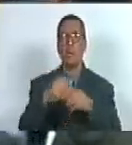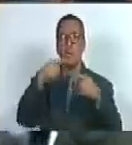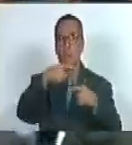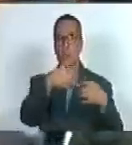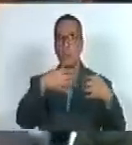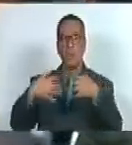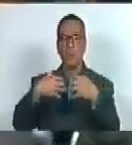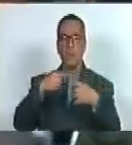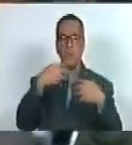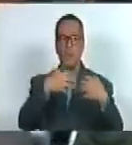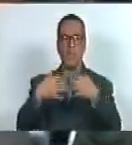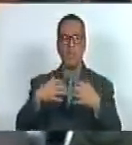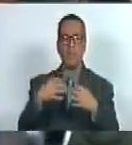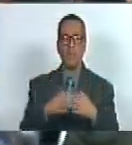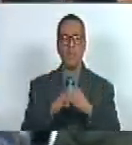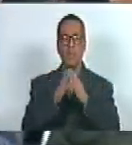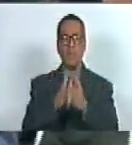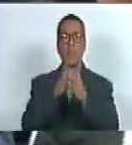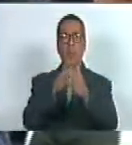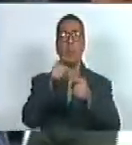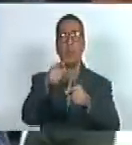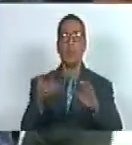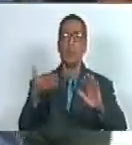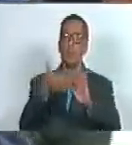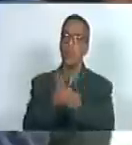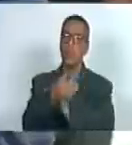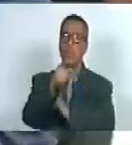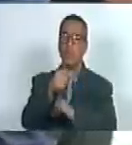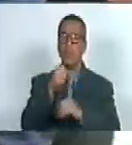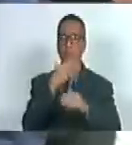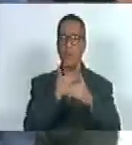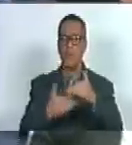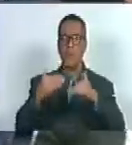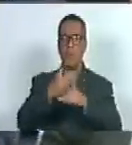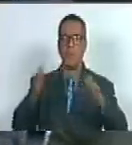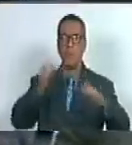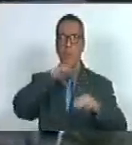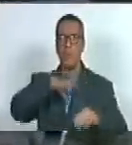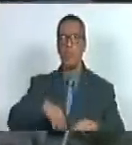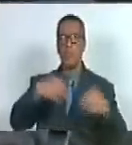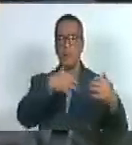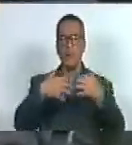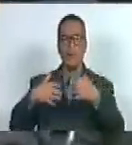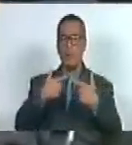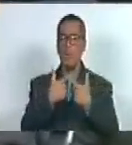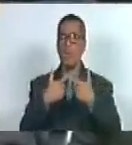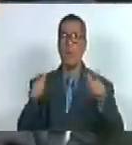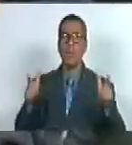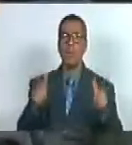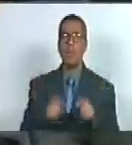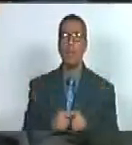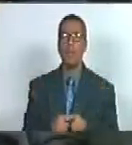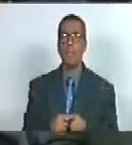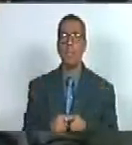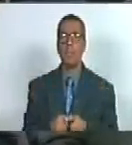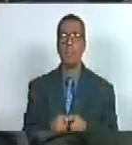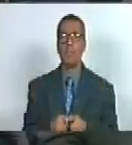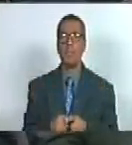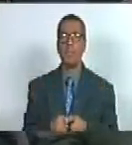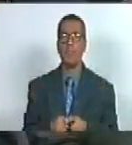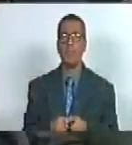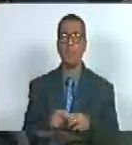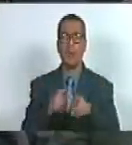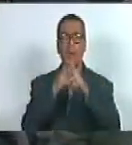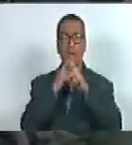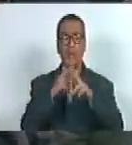es el combate naval más significativo de la historia de la guerra de independencia y responde